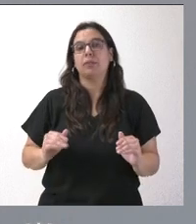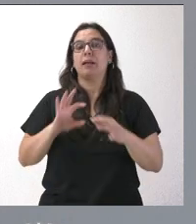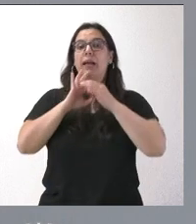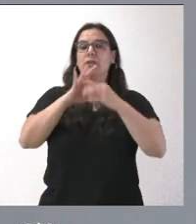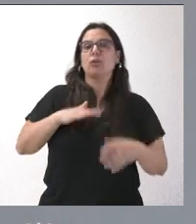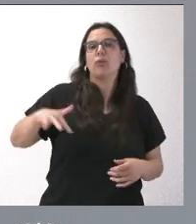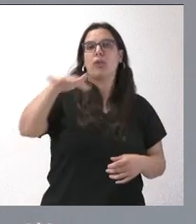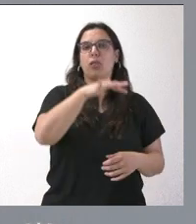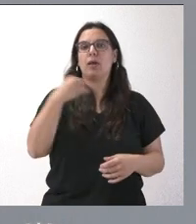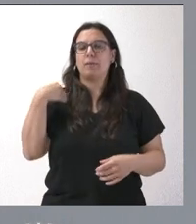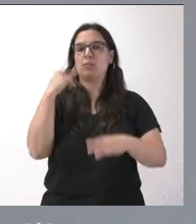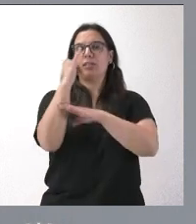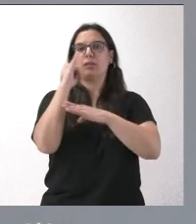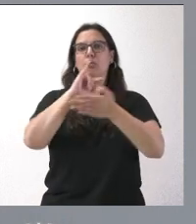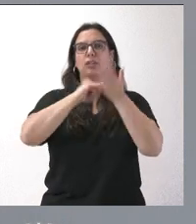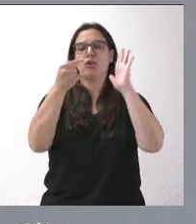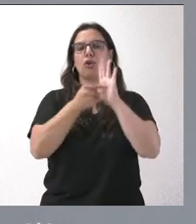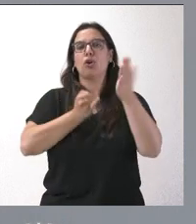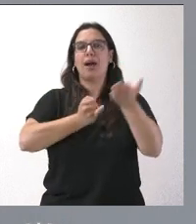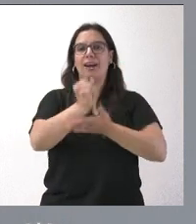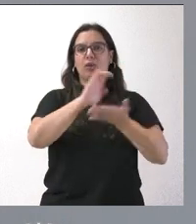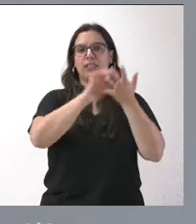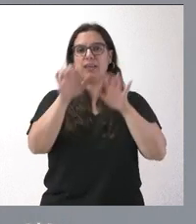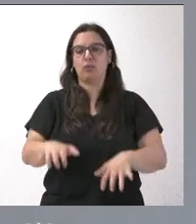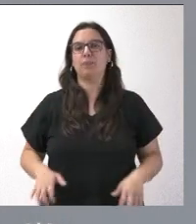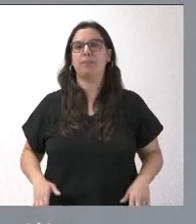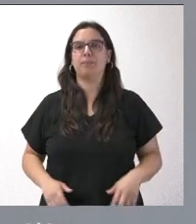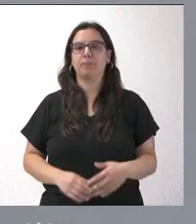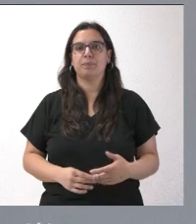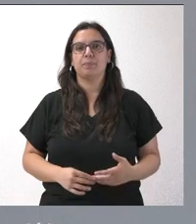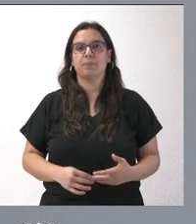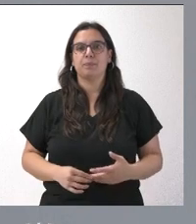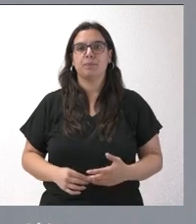ubicación del Instituto Tecnológico Agrario de Castilla y León.